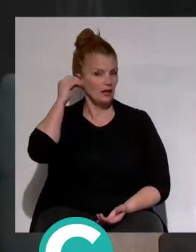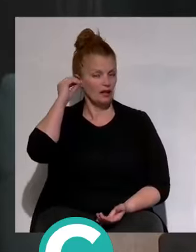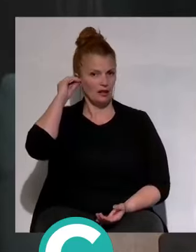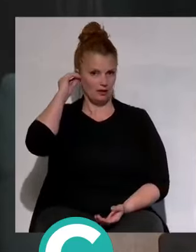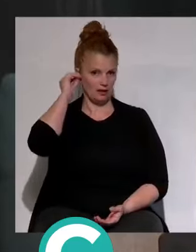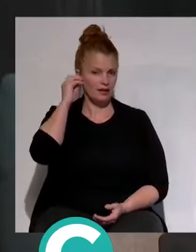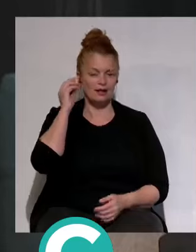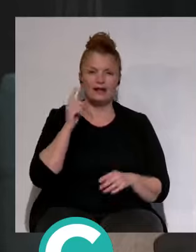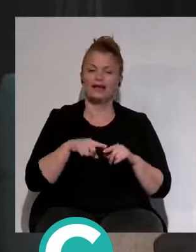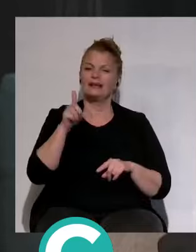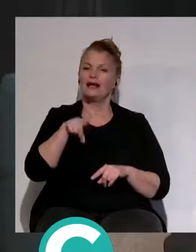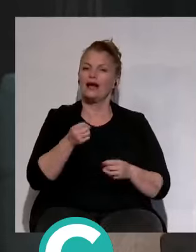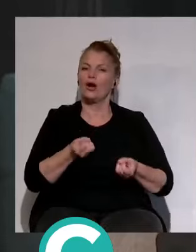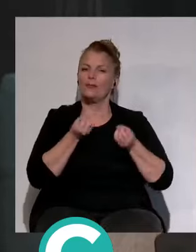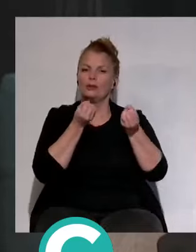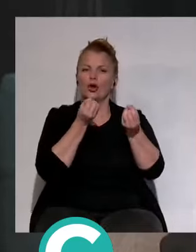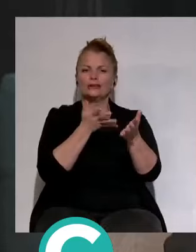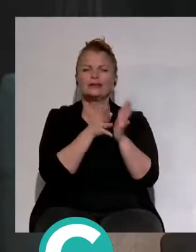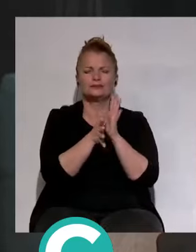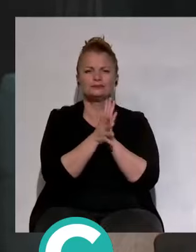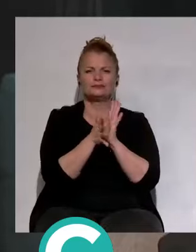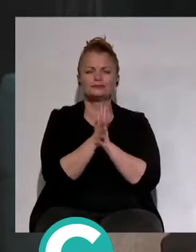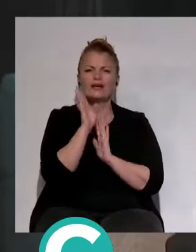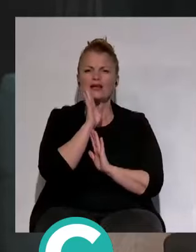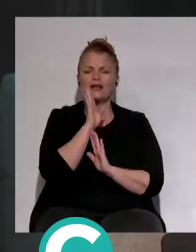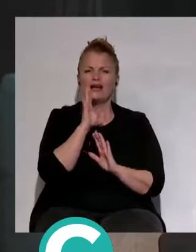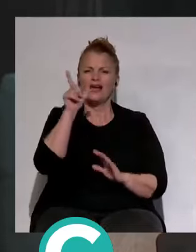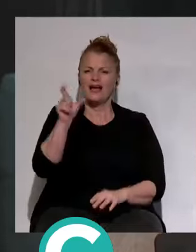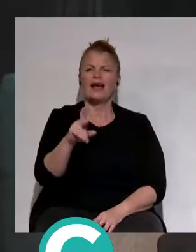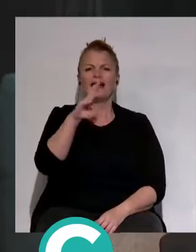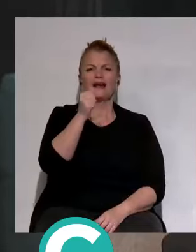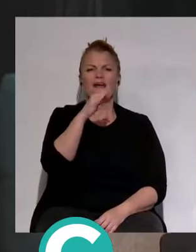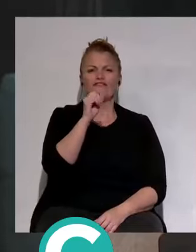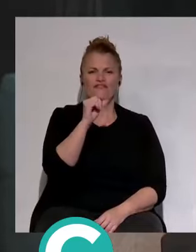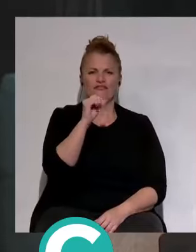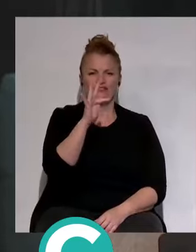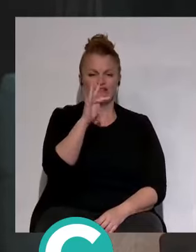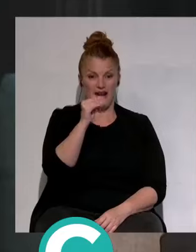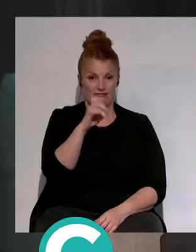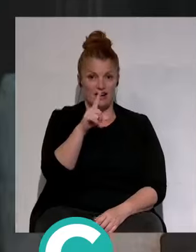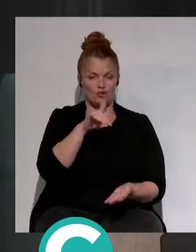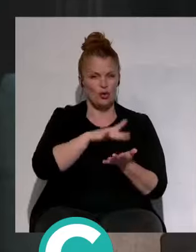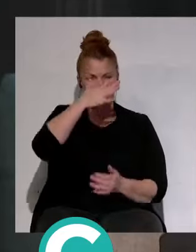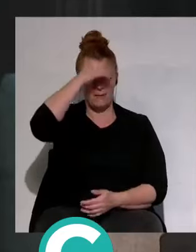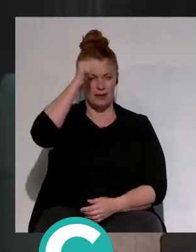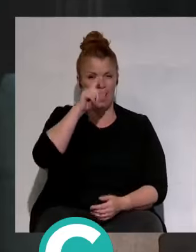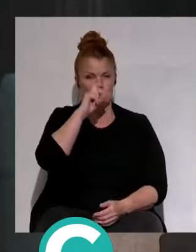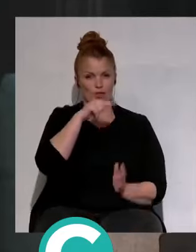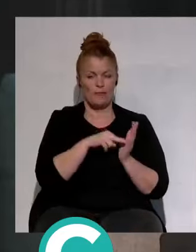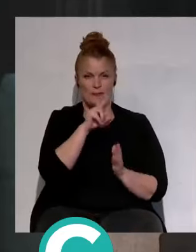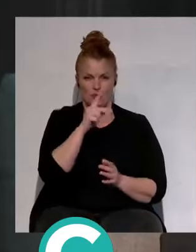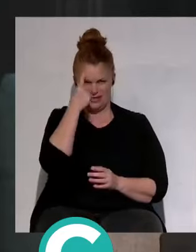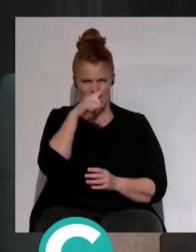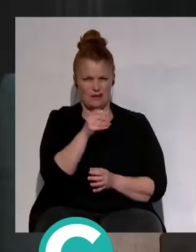ampliación de capital de la llegada de Rafael Contreras, eso se produjo en abril del 21. Eso se sabía